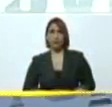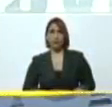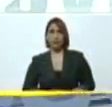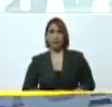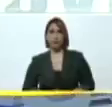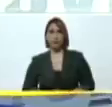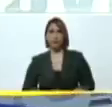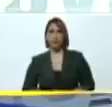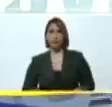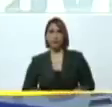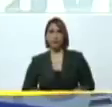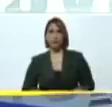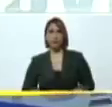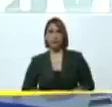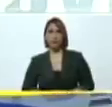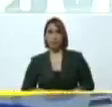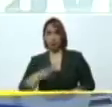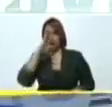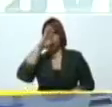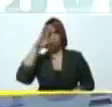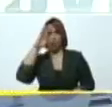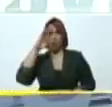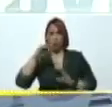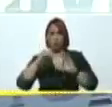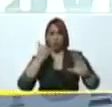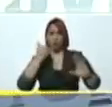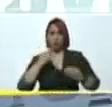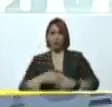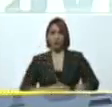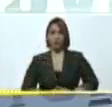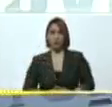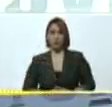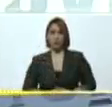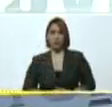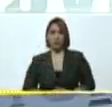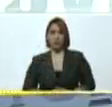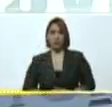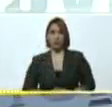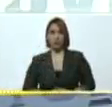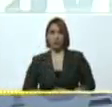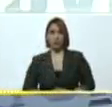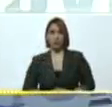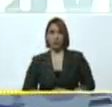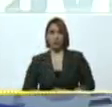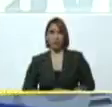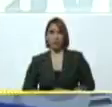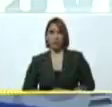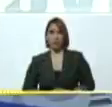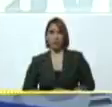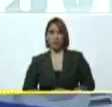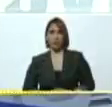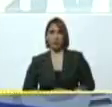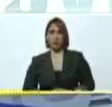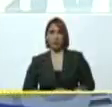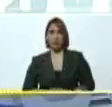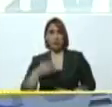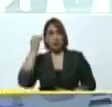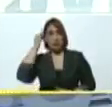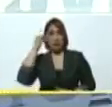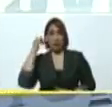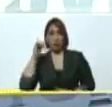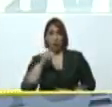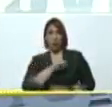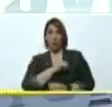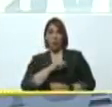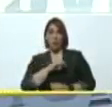estoy leyendo un mensaje aquí, Diosdado Cabello Rondón, me dice que estuvo en Yaracuy, portugués y